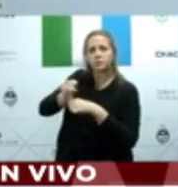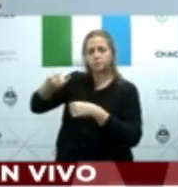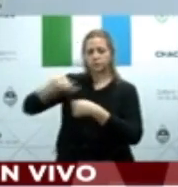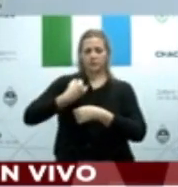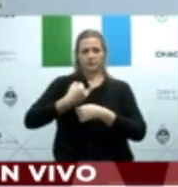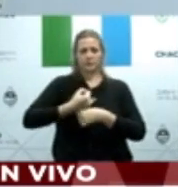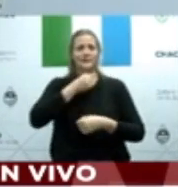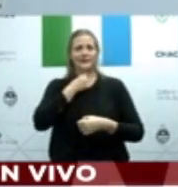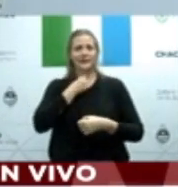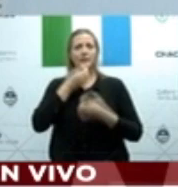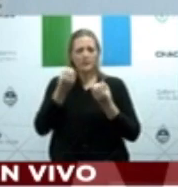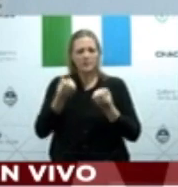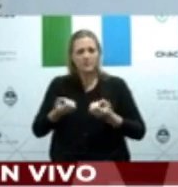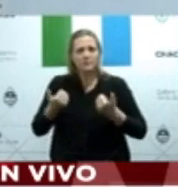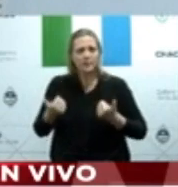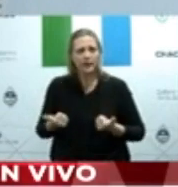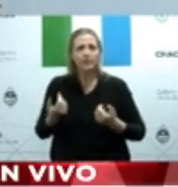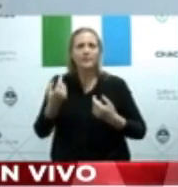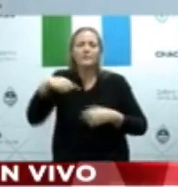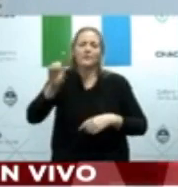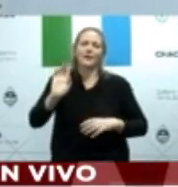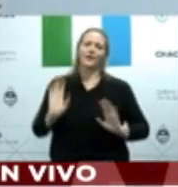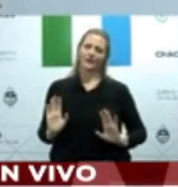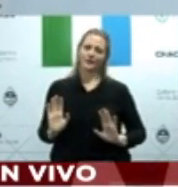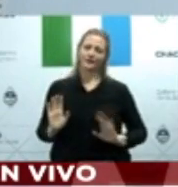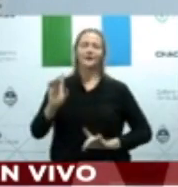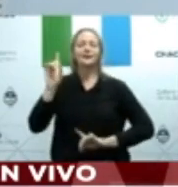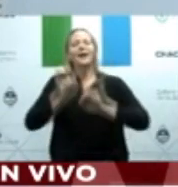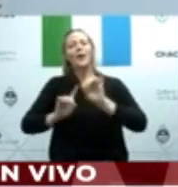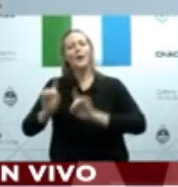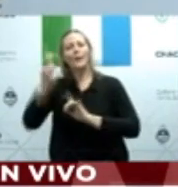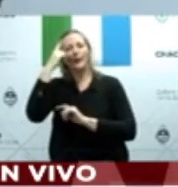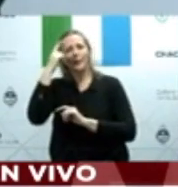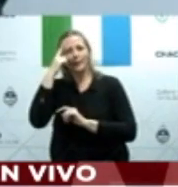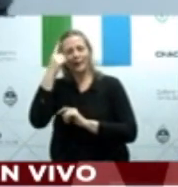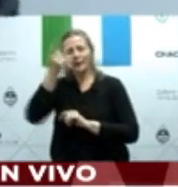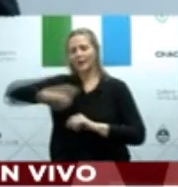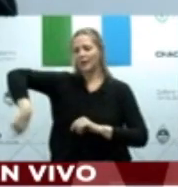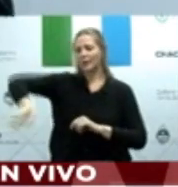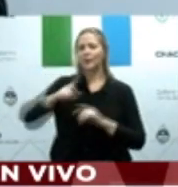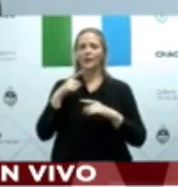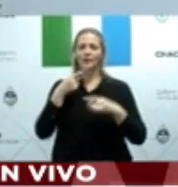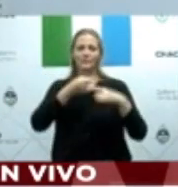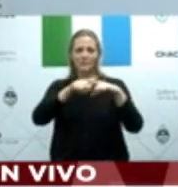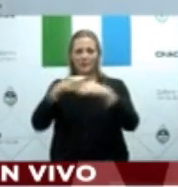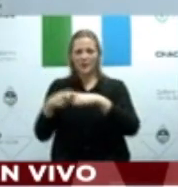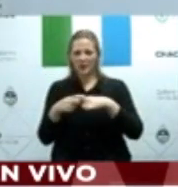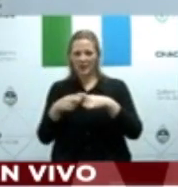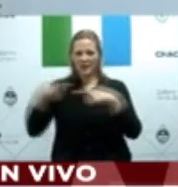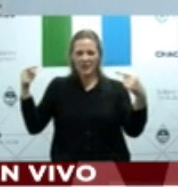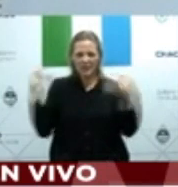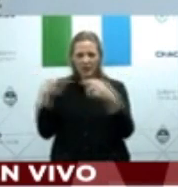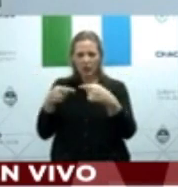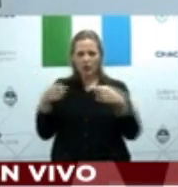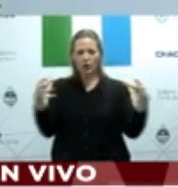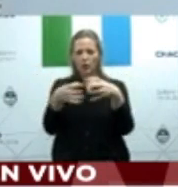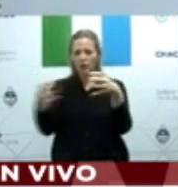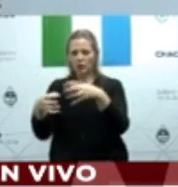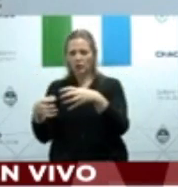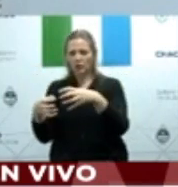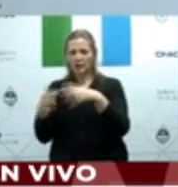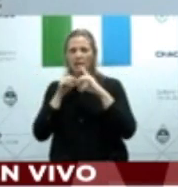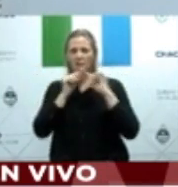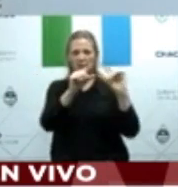peleas políticas, no, de ninguna manera. Yo he convocado a un pacto para la reforma constitucional, para una agenda digital, para la